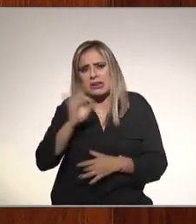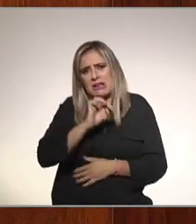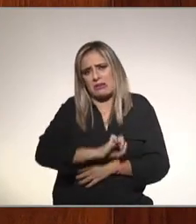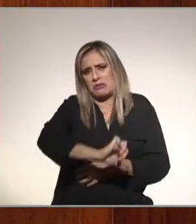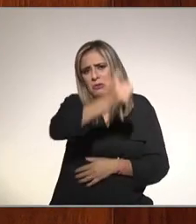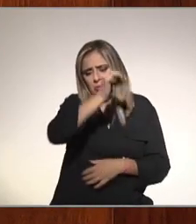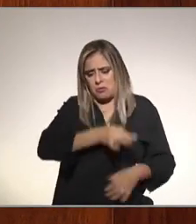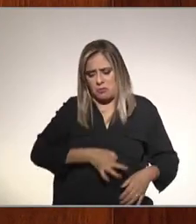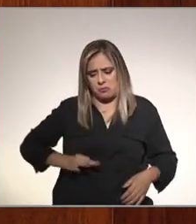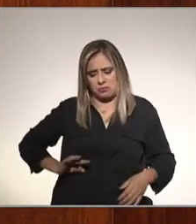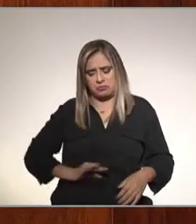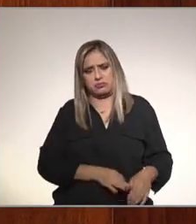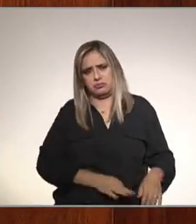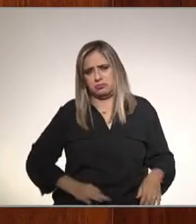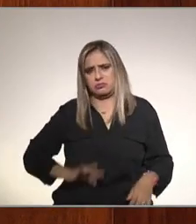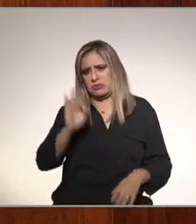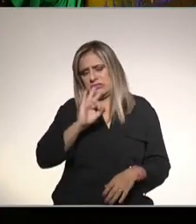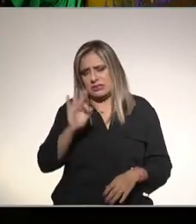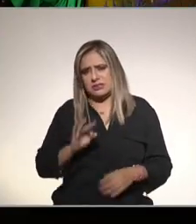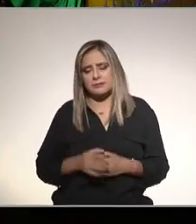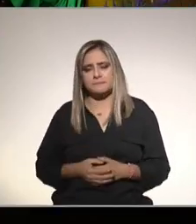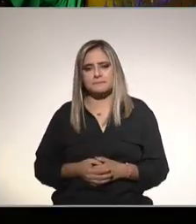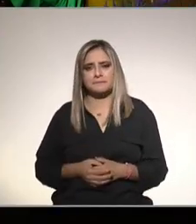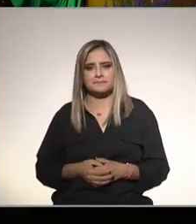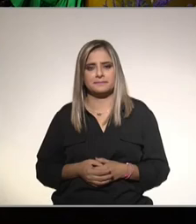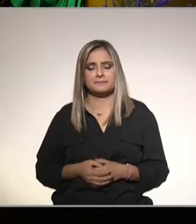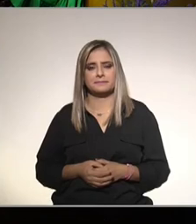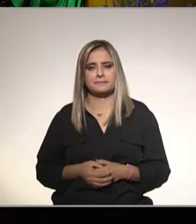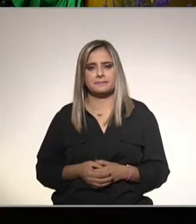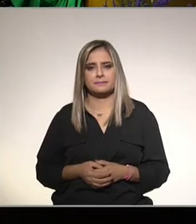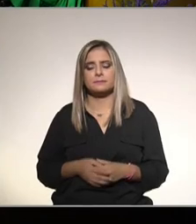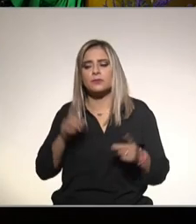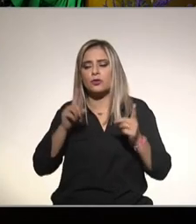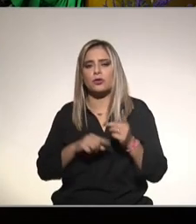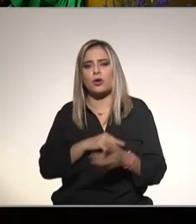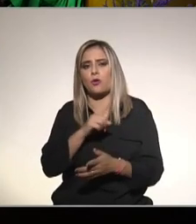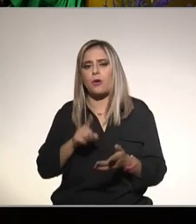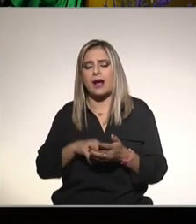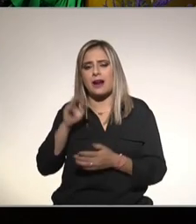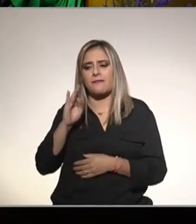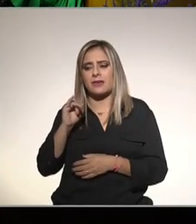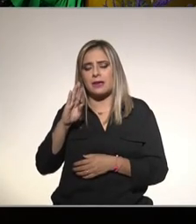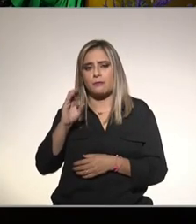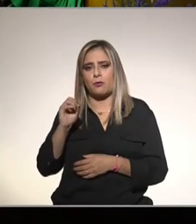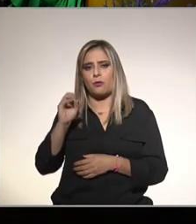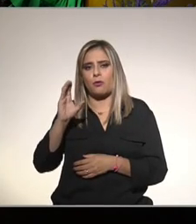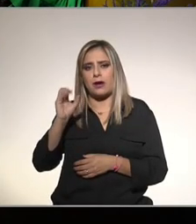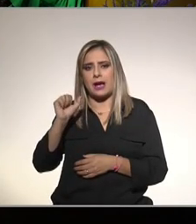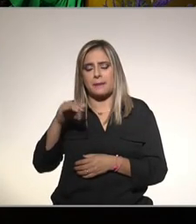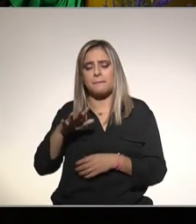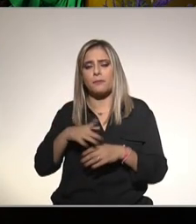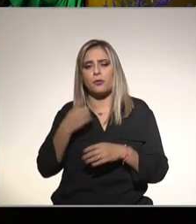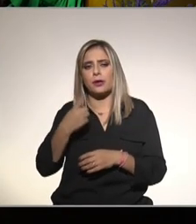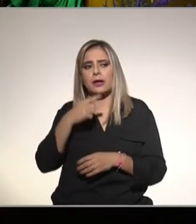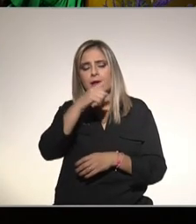colon sí podría ser ok ¿en dónde me puedo hacer el fibroscan porque en el IMSS no me atienden?